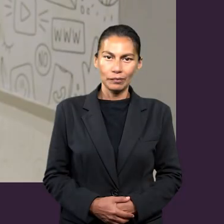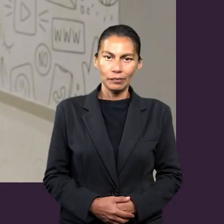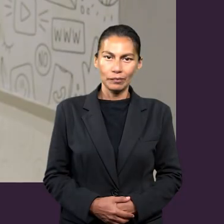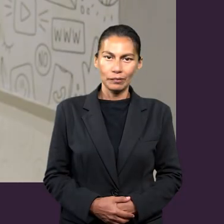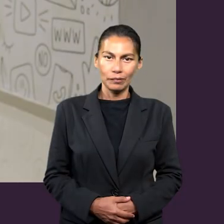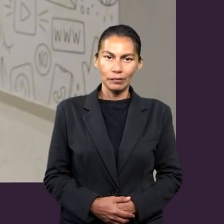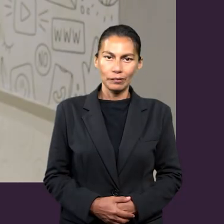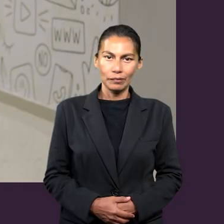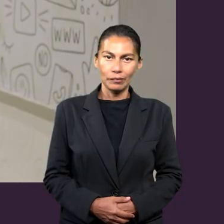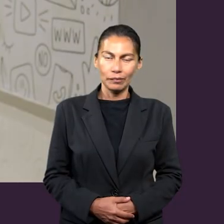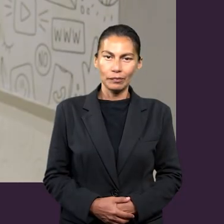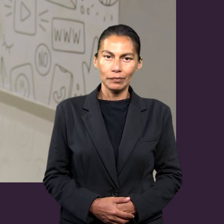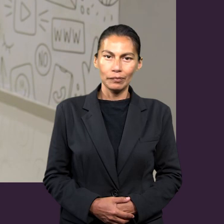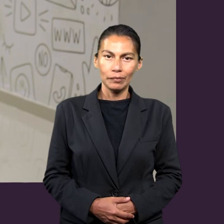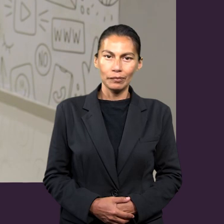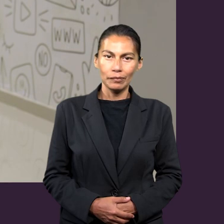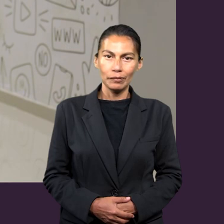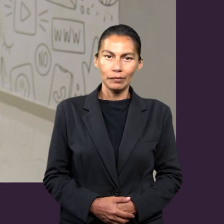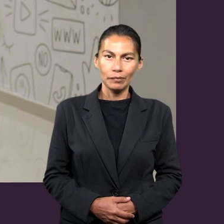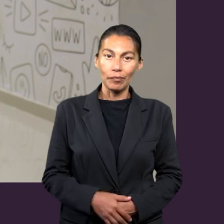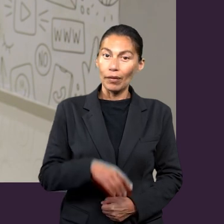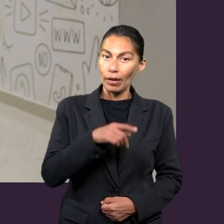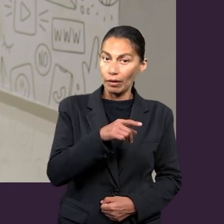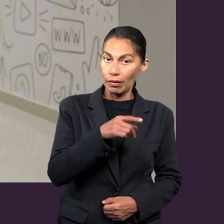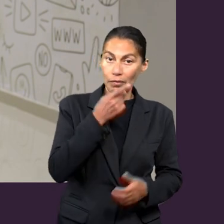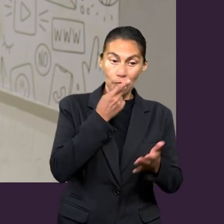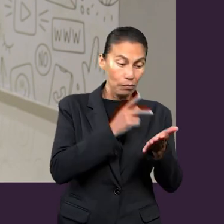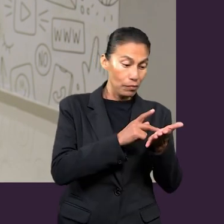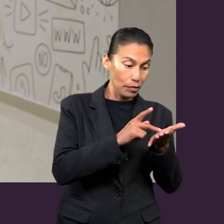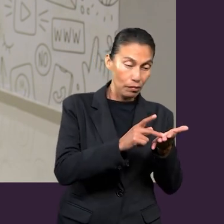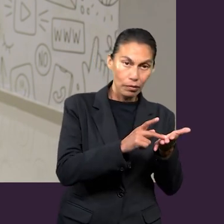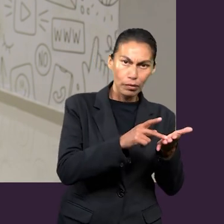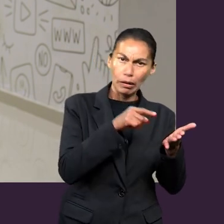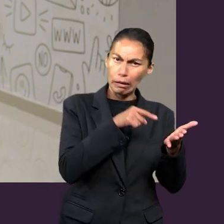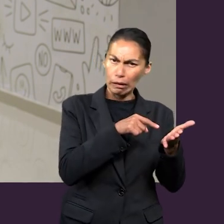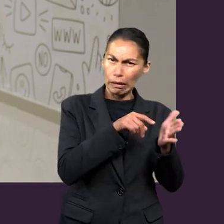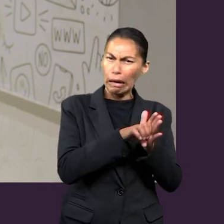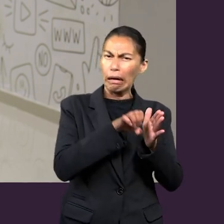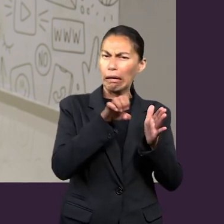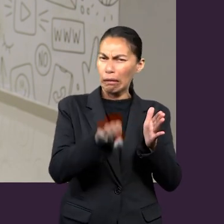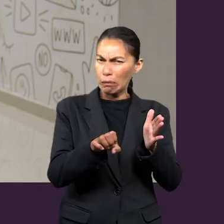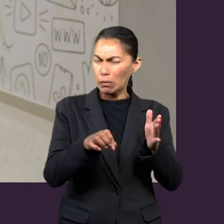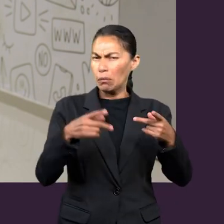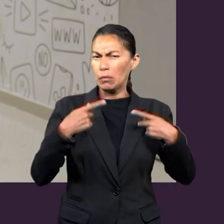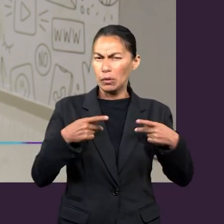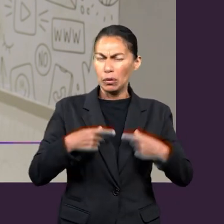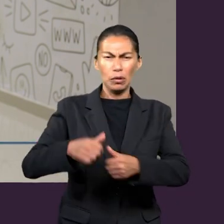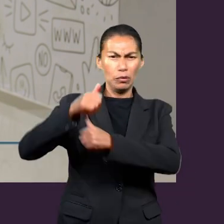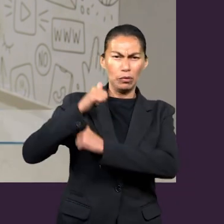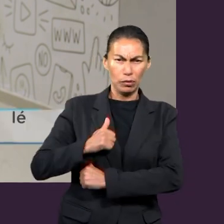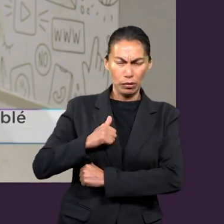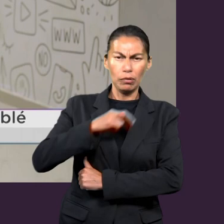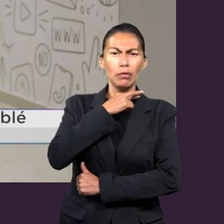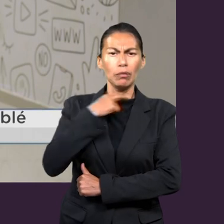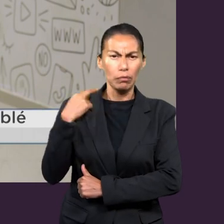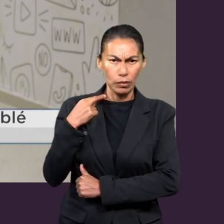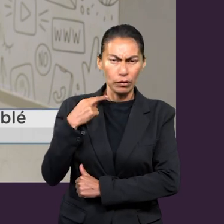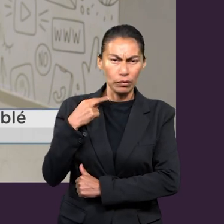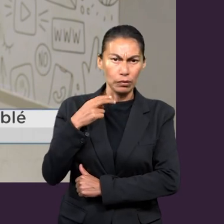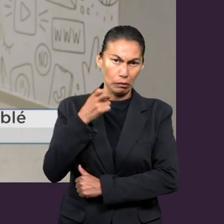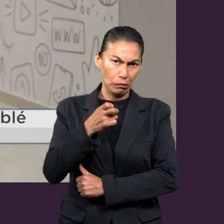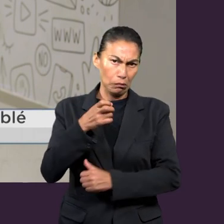San Pablo usa aquí el ejemplo del